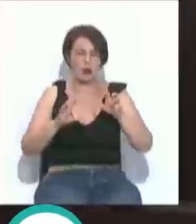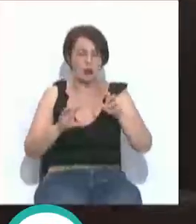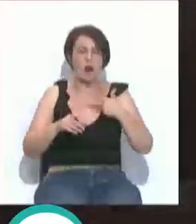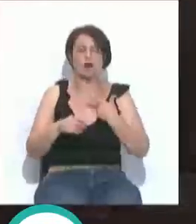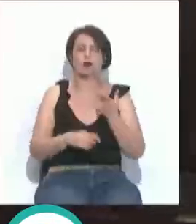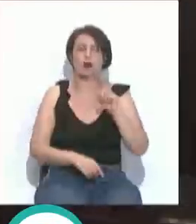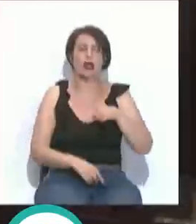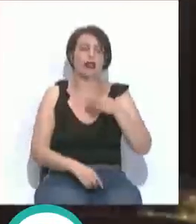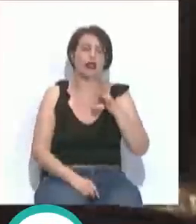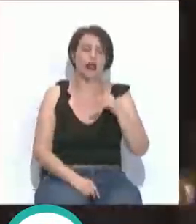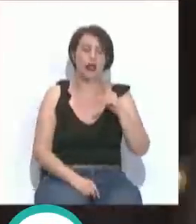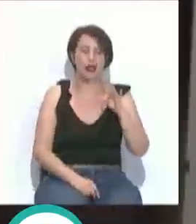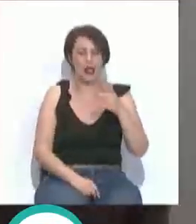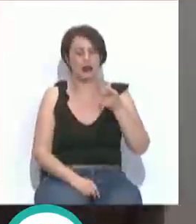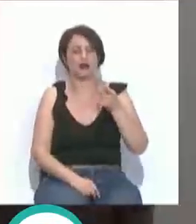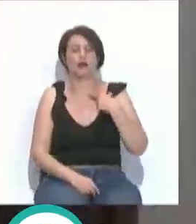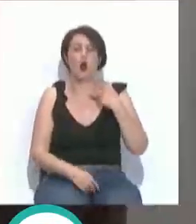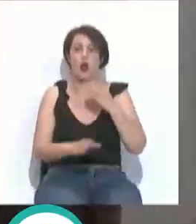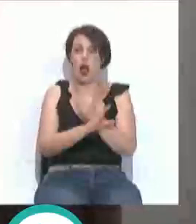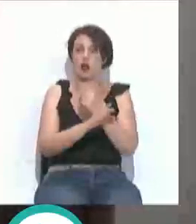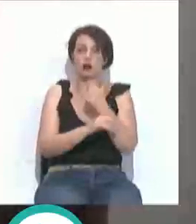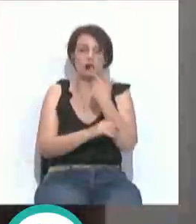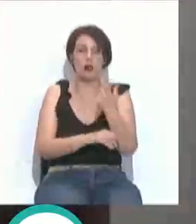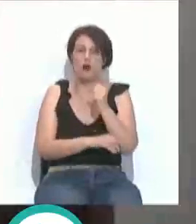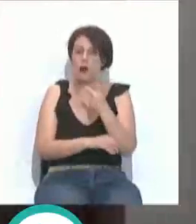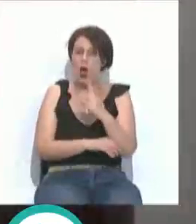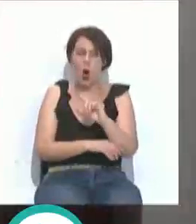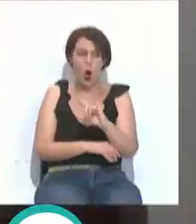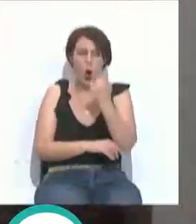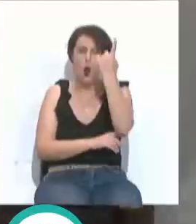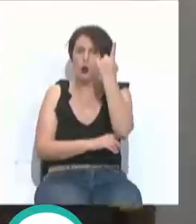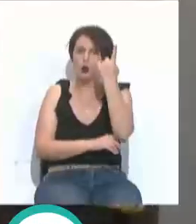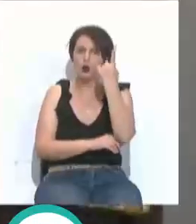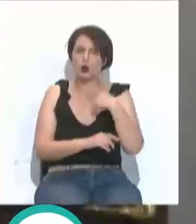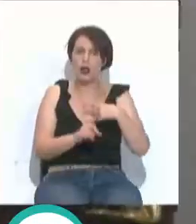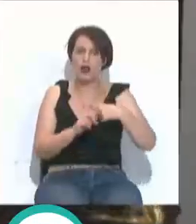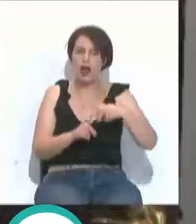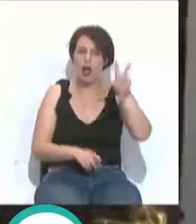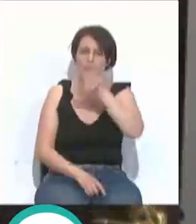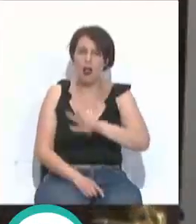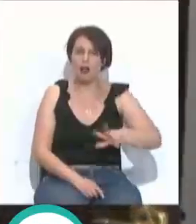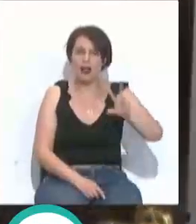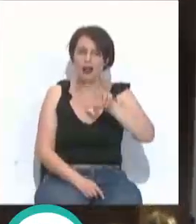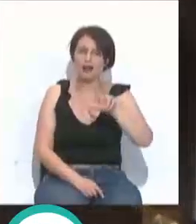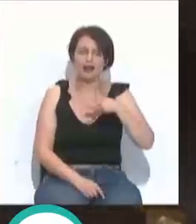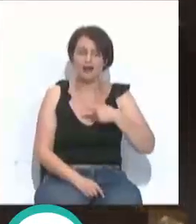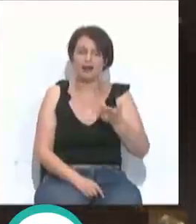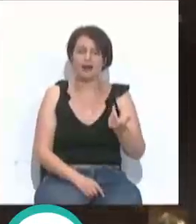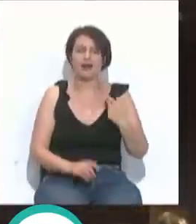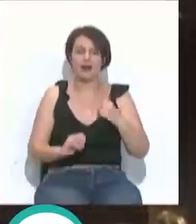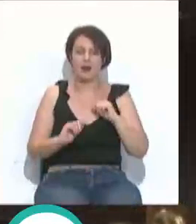de la TDT, que situaron a Onda Cádiz en el número uno de tendencias a nivel nacional. Antes del